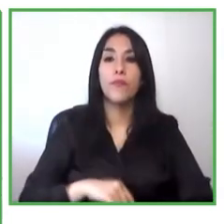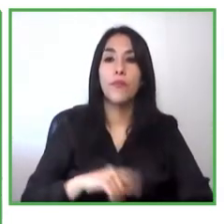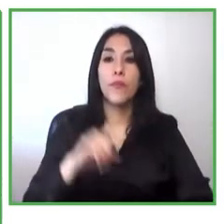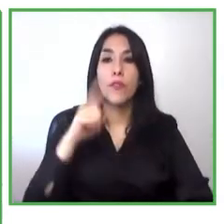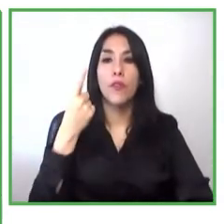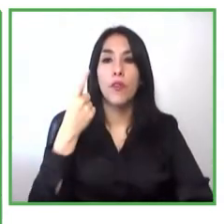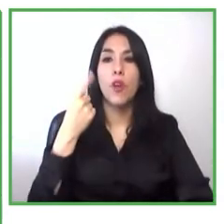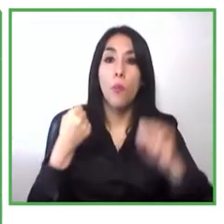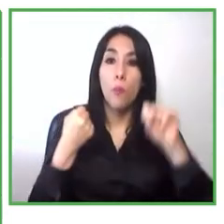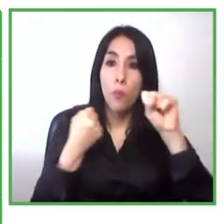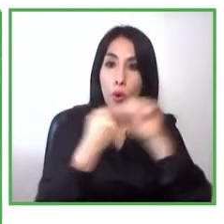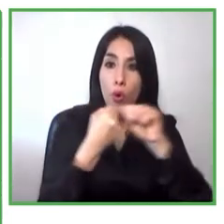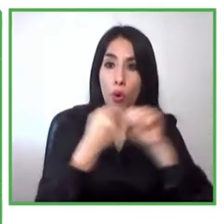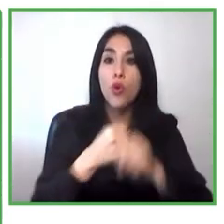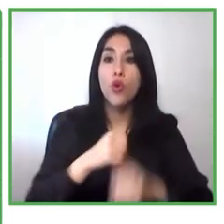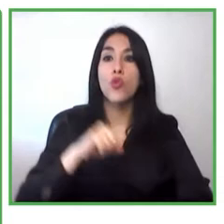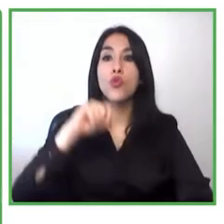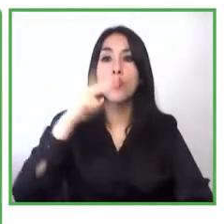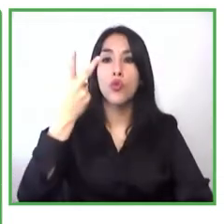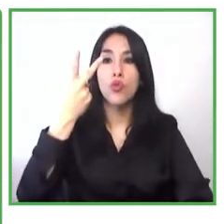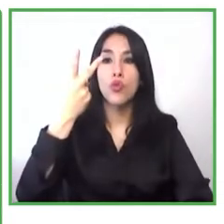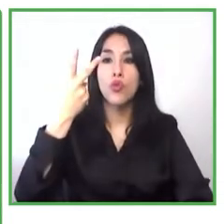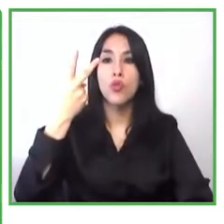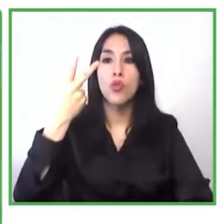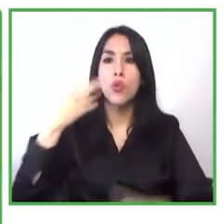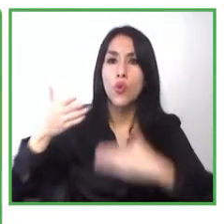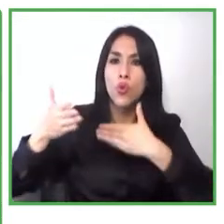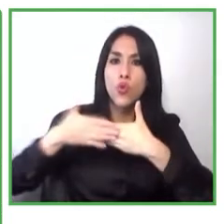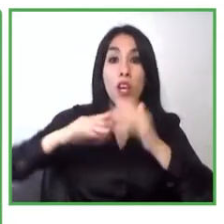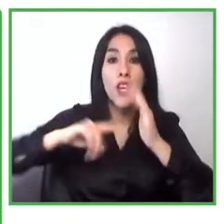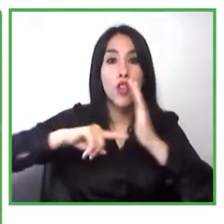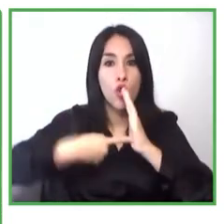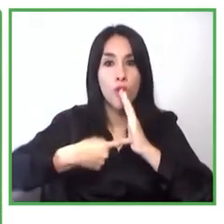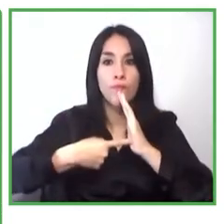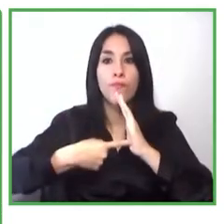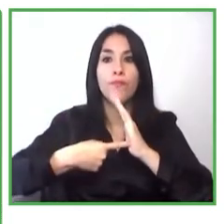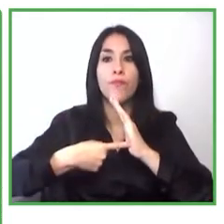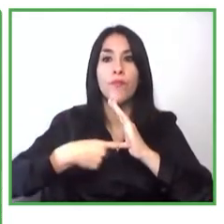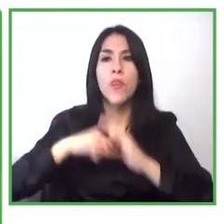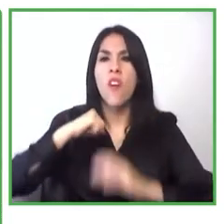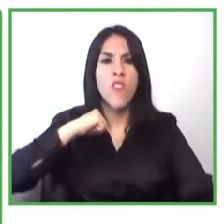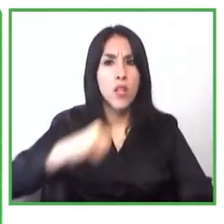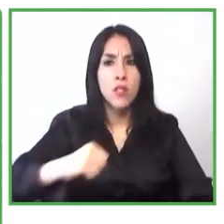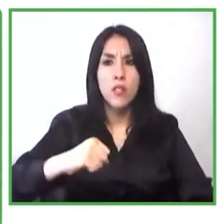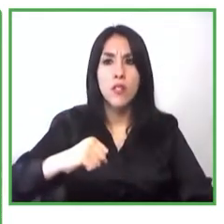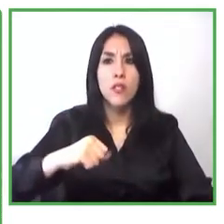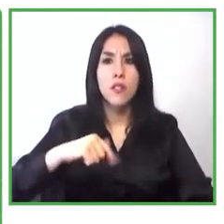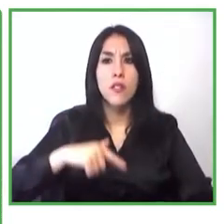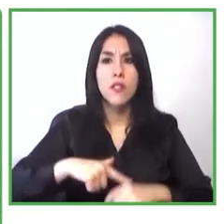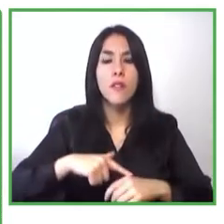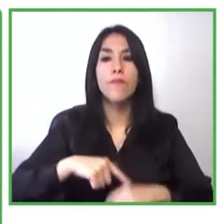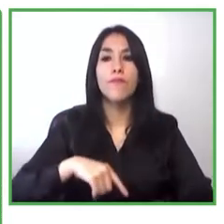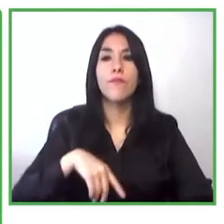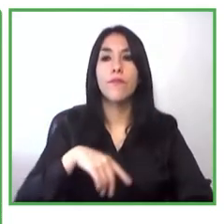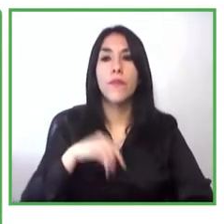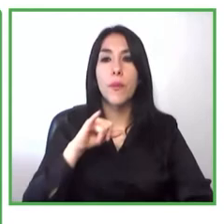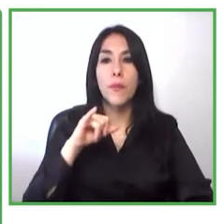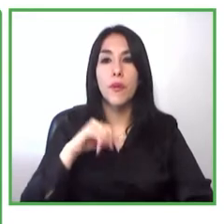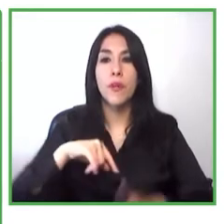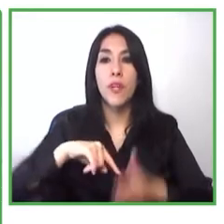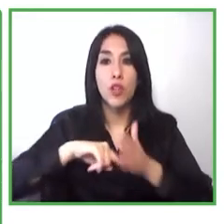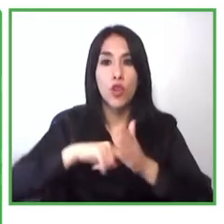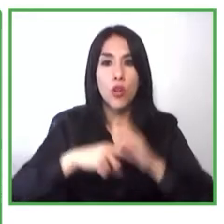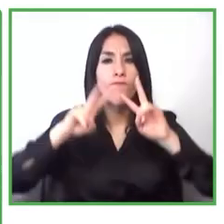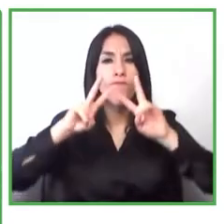existen para acelerar emprendimientos, pero incursionar cada vez más en aquellas herramientas mucho más sofisticadas, como lo